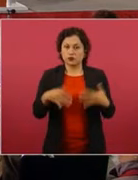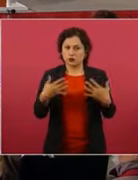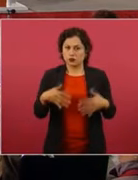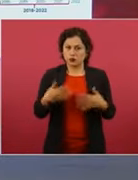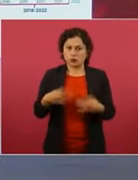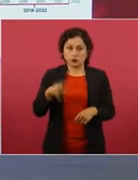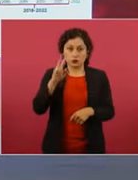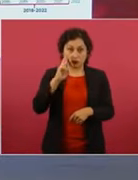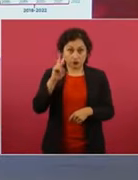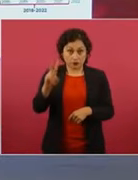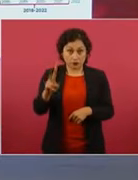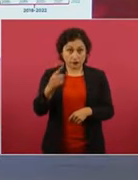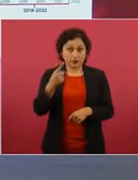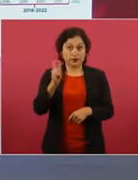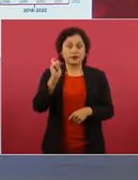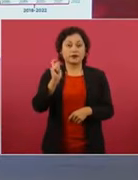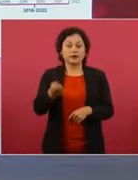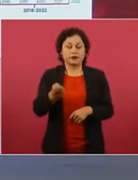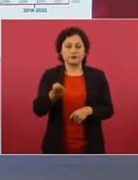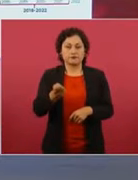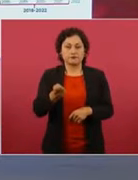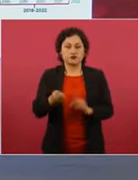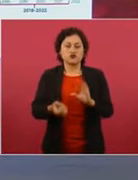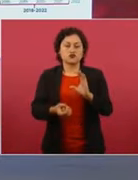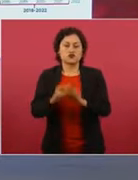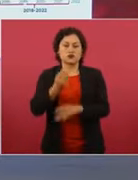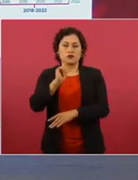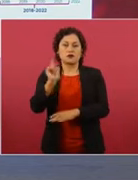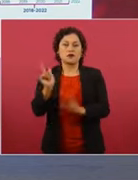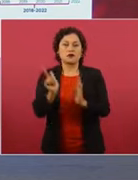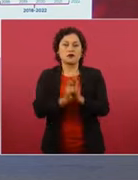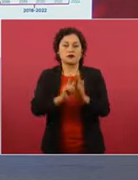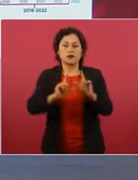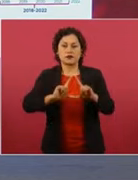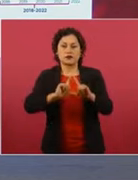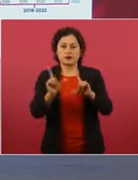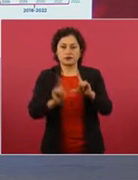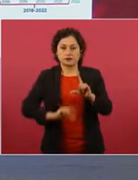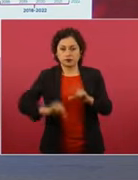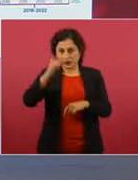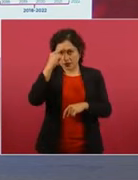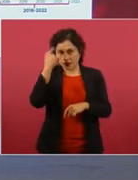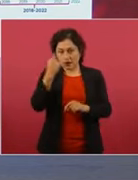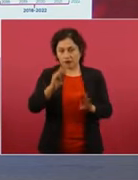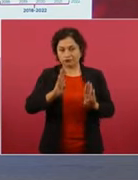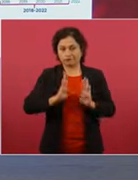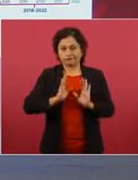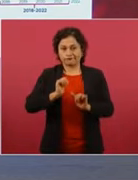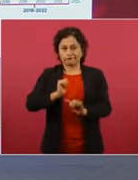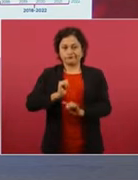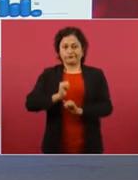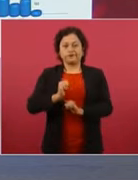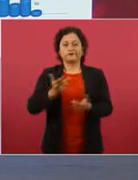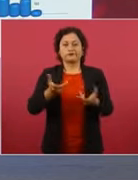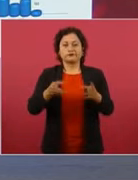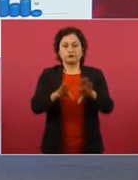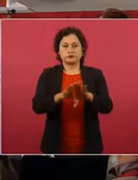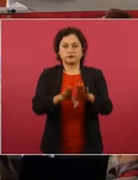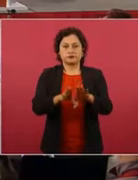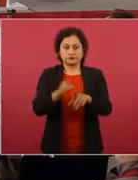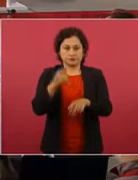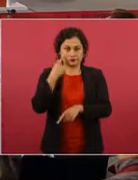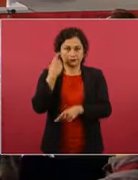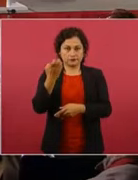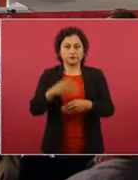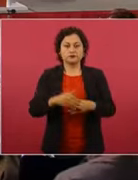la promulgación de la Ley Nacional de Uso de la Fuerza. Adelante, por favor.